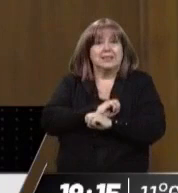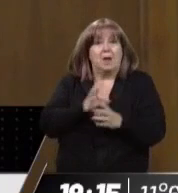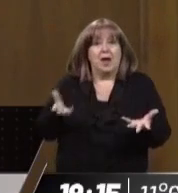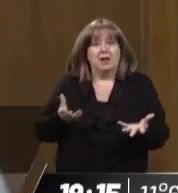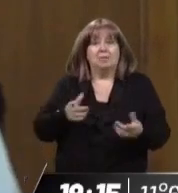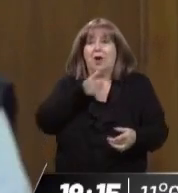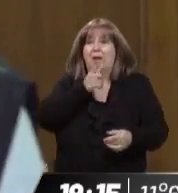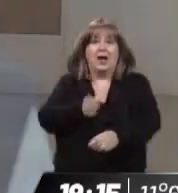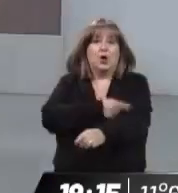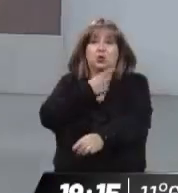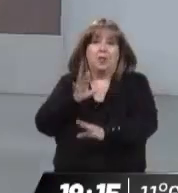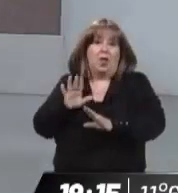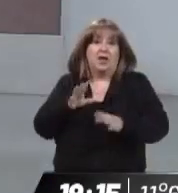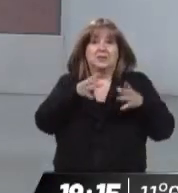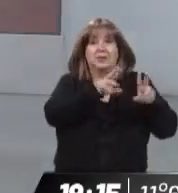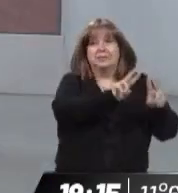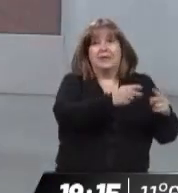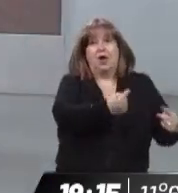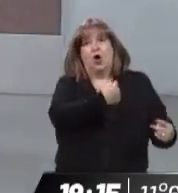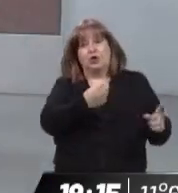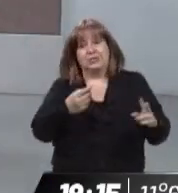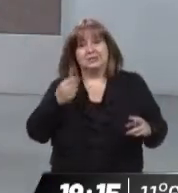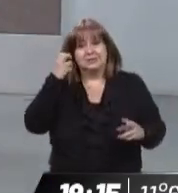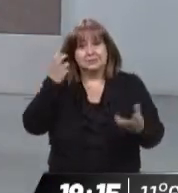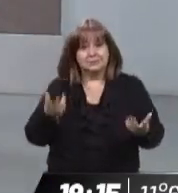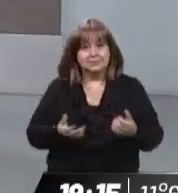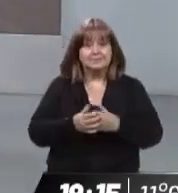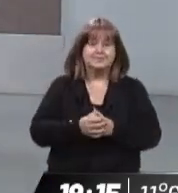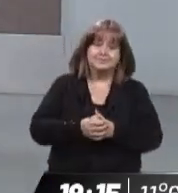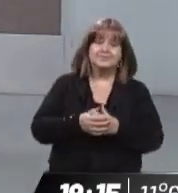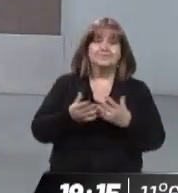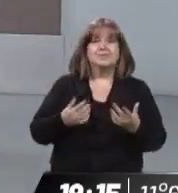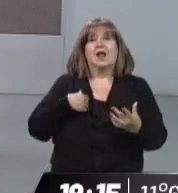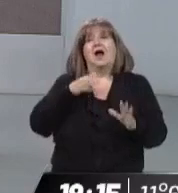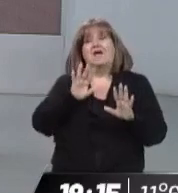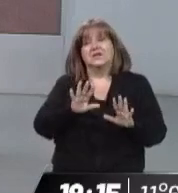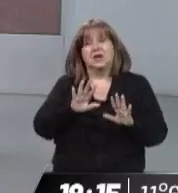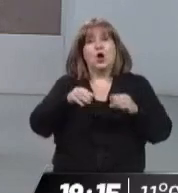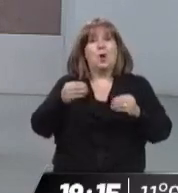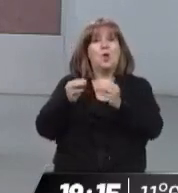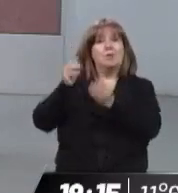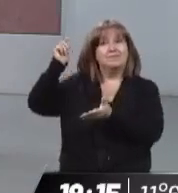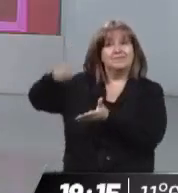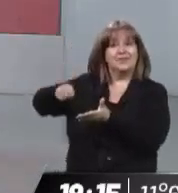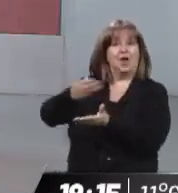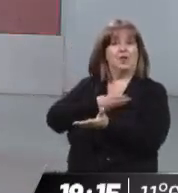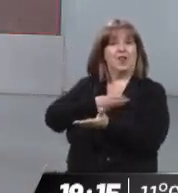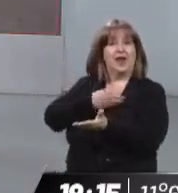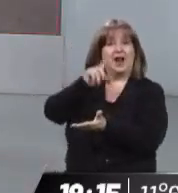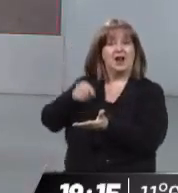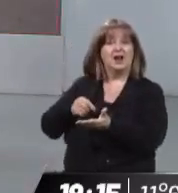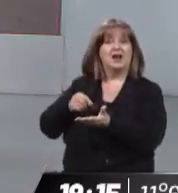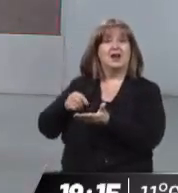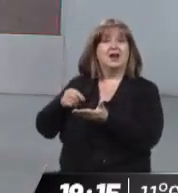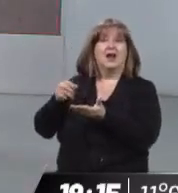acostumbrados. Bien, por lo pronto se presentó esto. Habrá que ver qué define finalmente ese tribunal, concretamente conducido por el